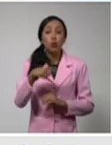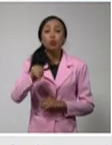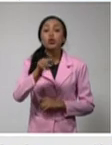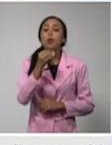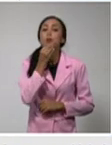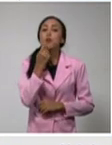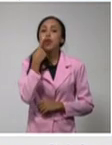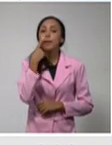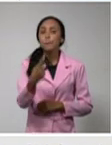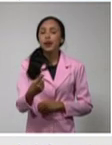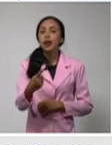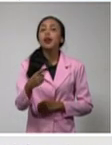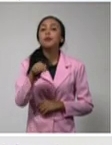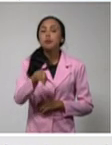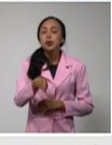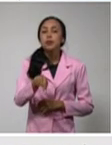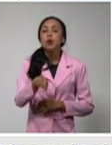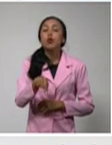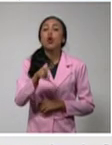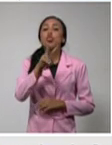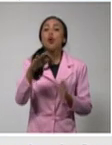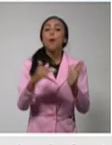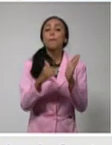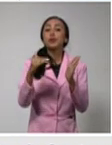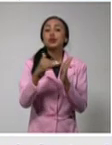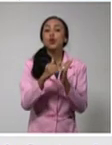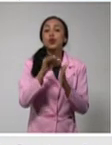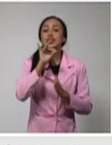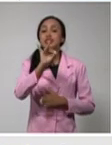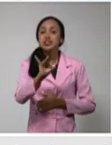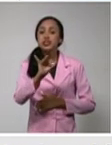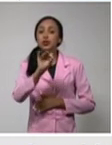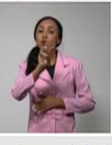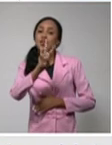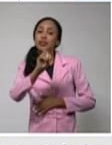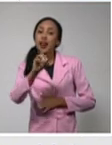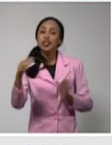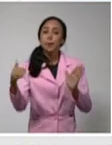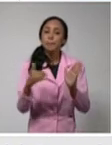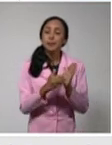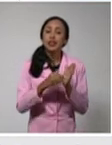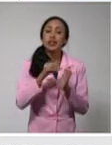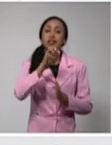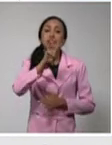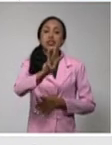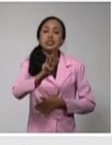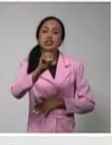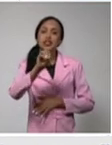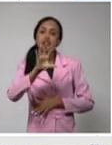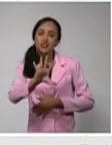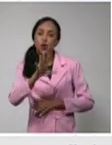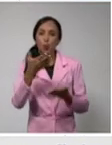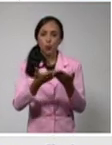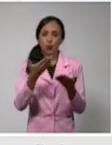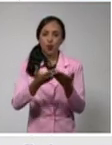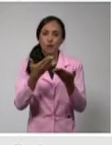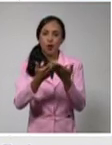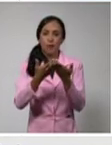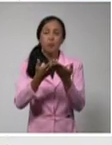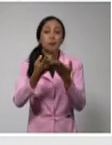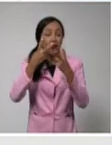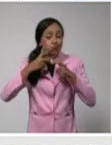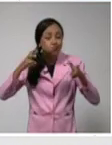procesado 2.730.305 muestras para el diagnóstico de COVID